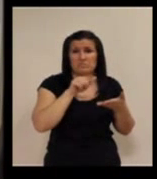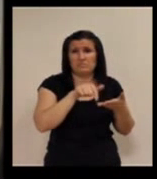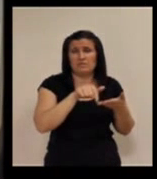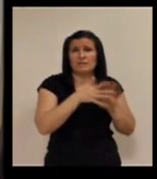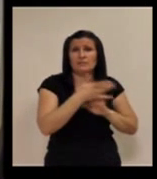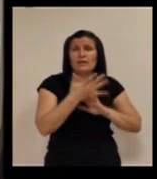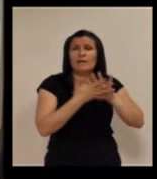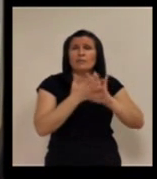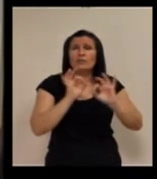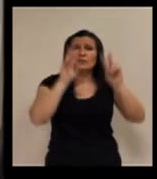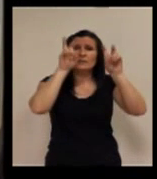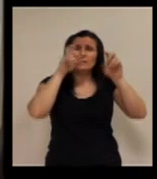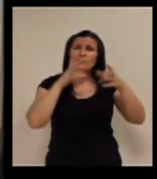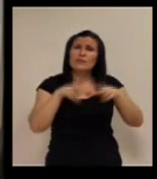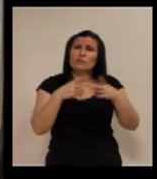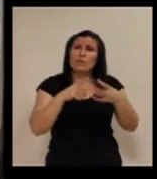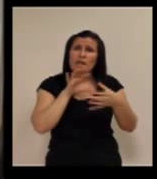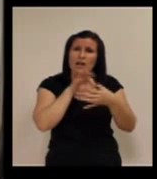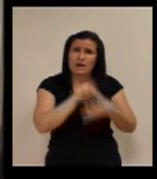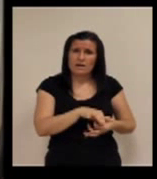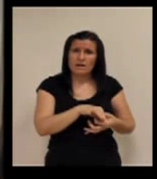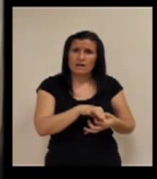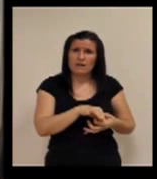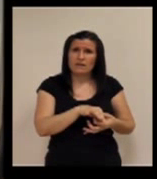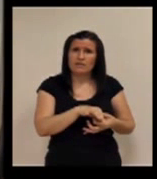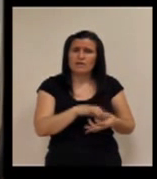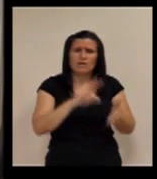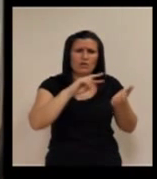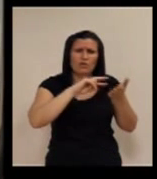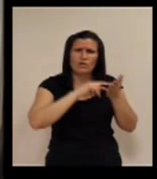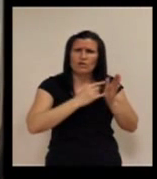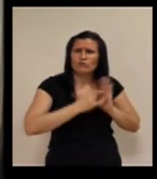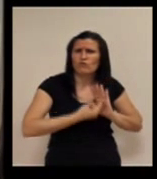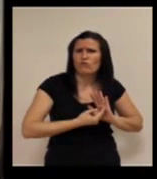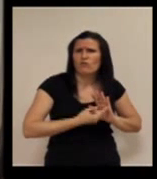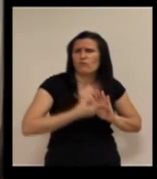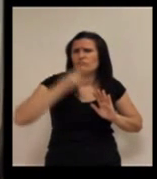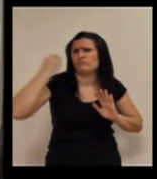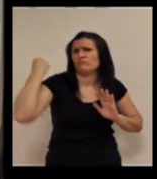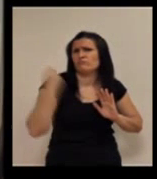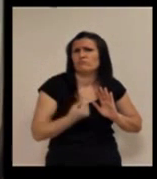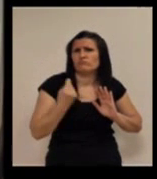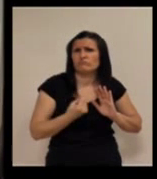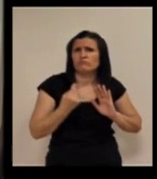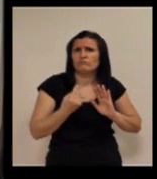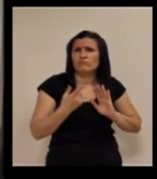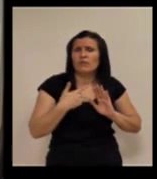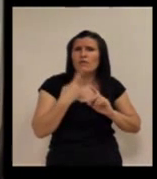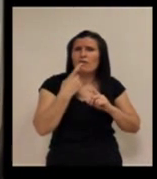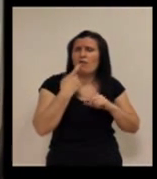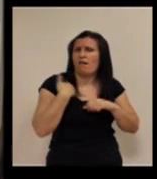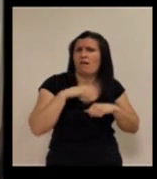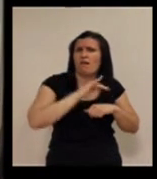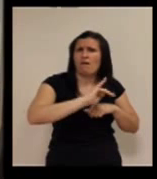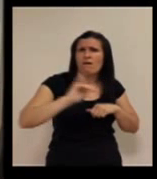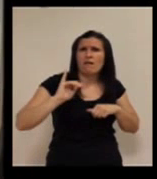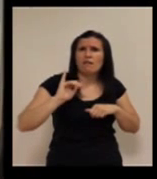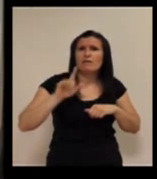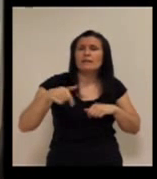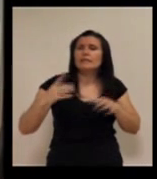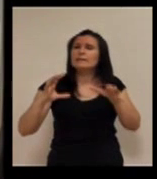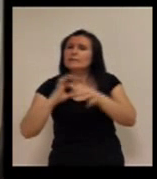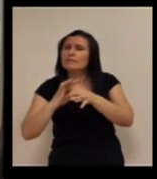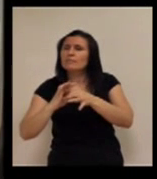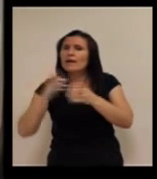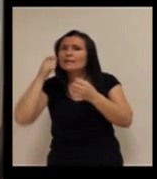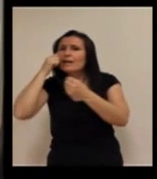fijaos que ahí estamos hablando de la parte social con un pedazo de solución fantástico que queda para más y la parte sanitaria.